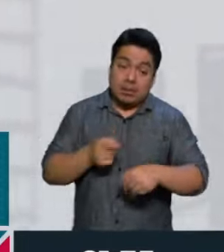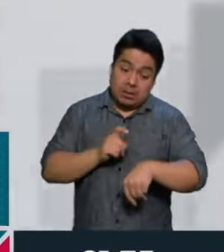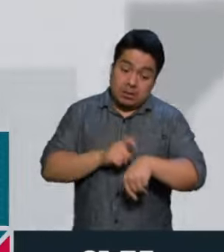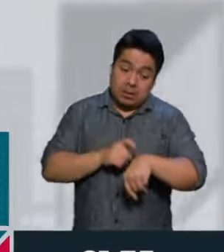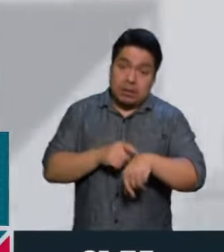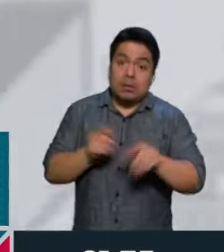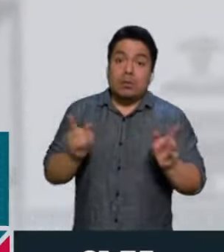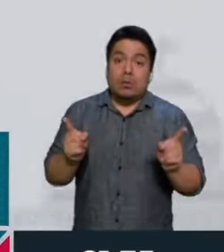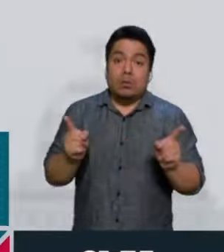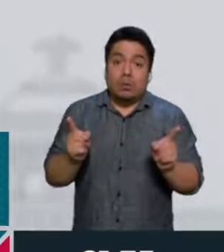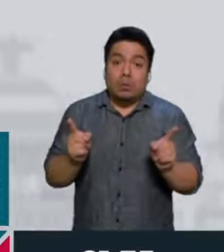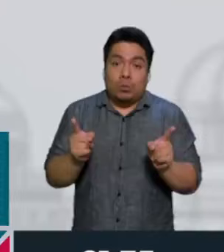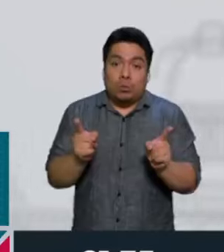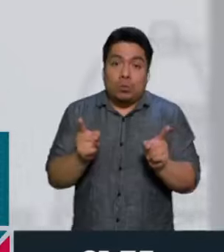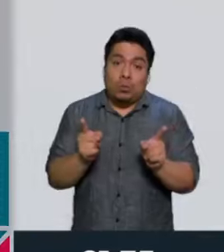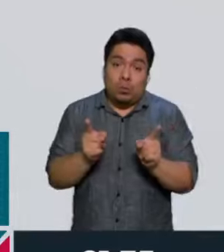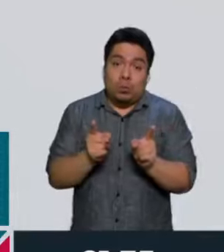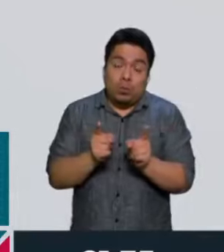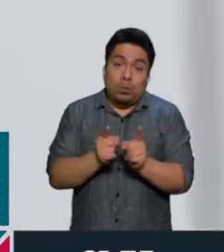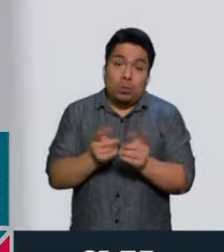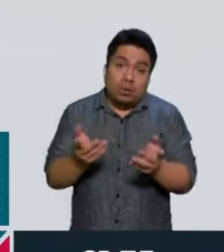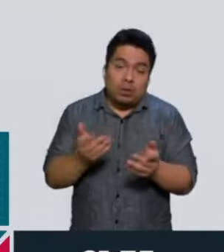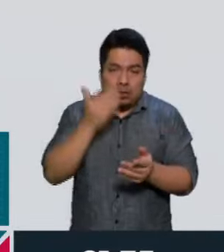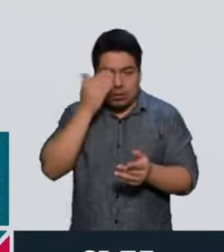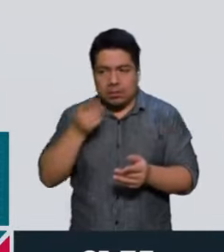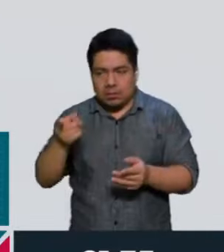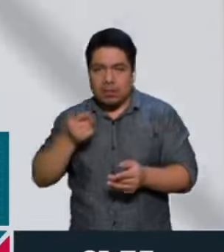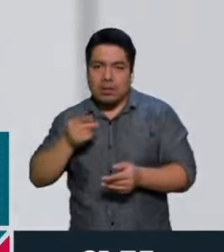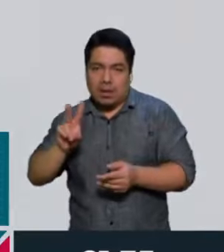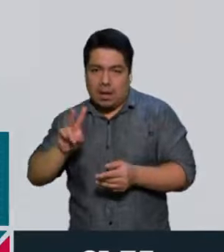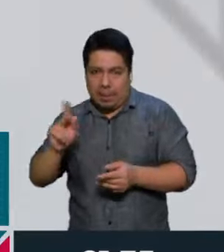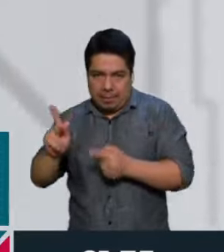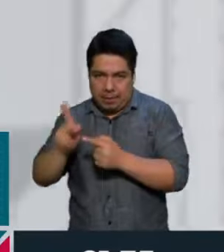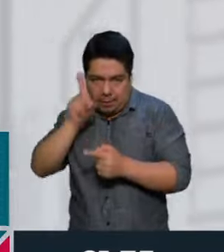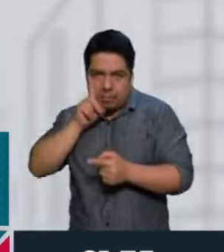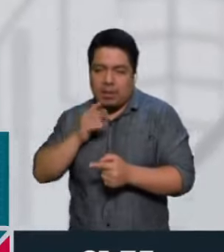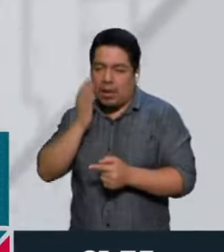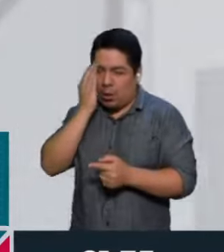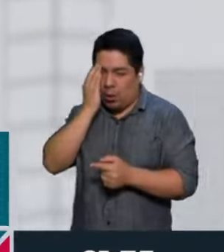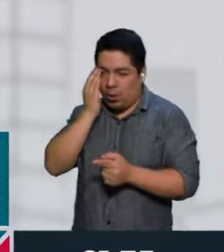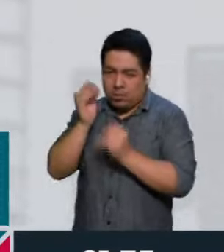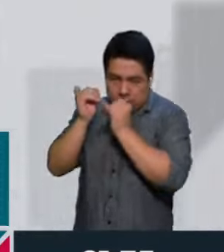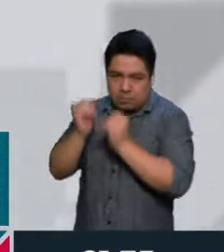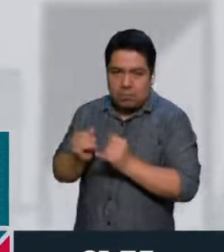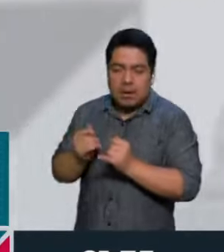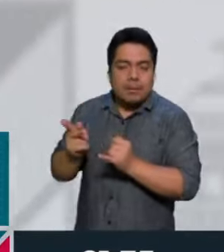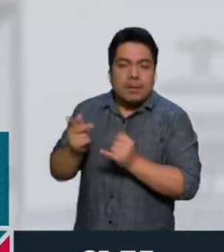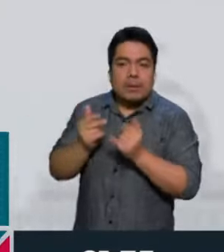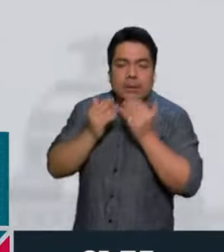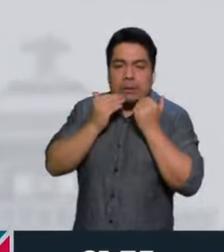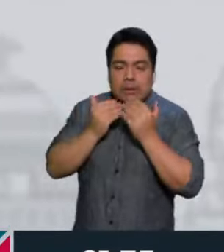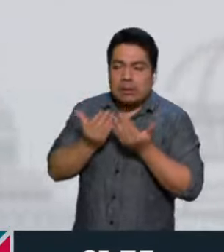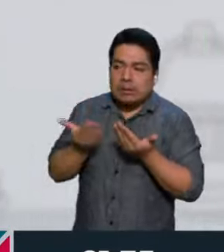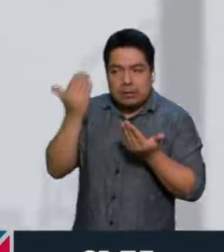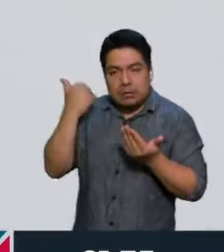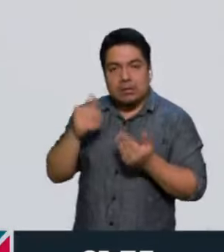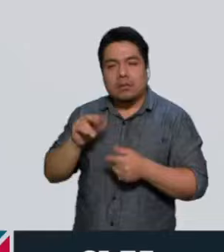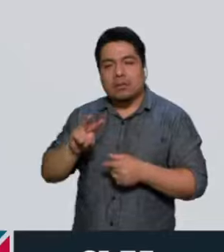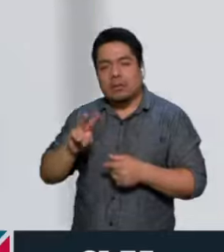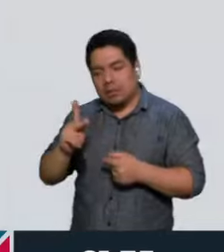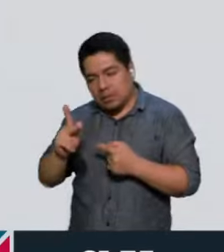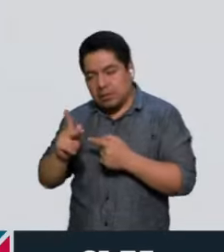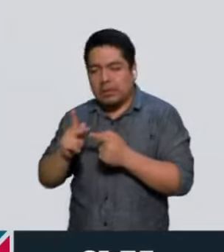se acorta. Aunque ella es conocida porque es la vicepresidenta, pues tampoco tiene esta proyección que en general no tienen los